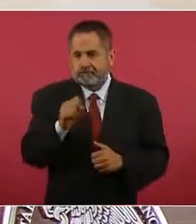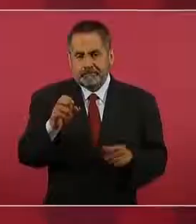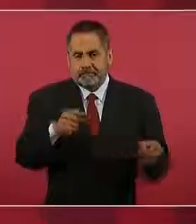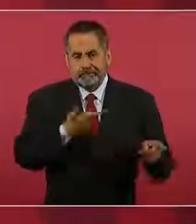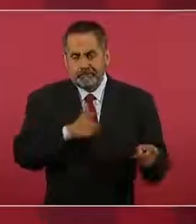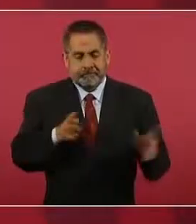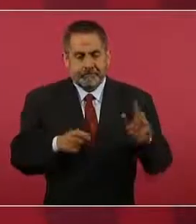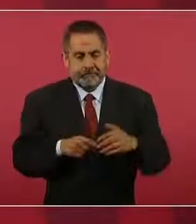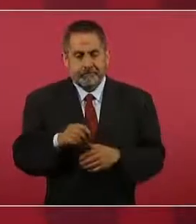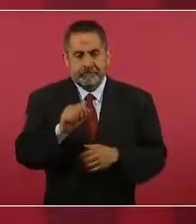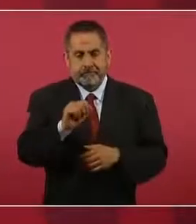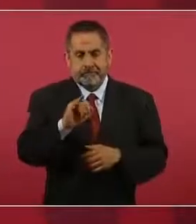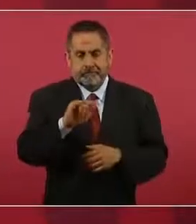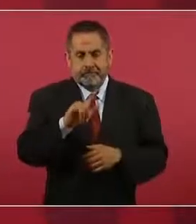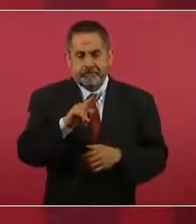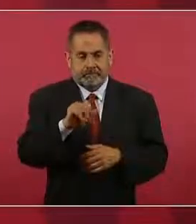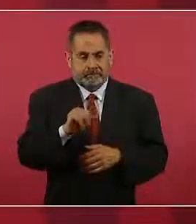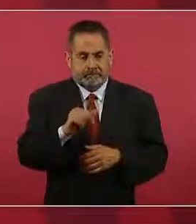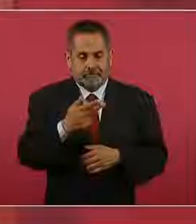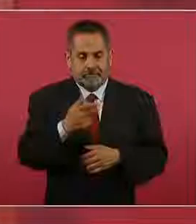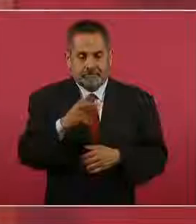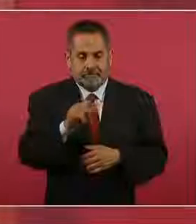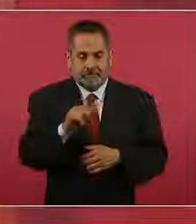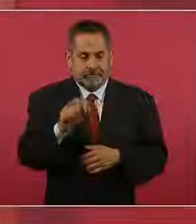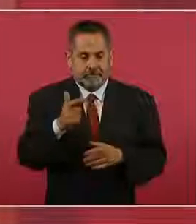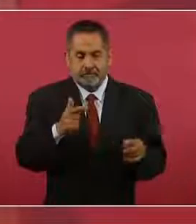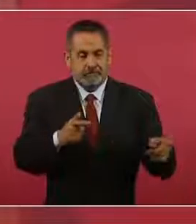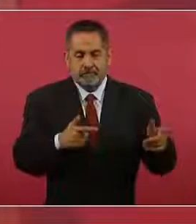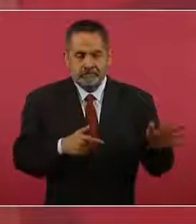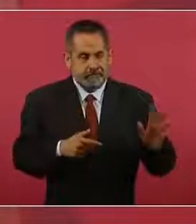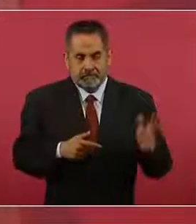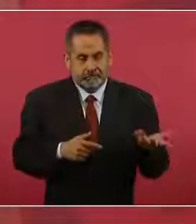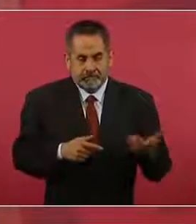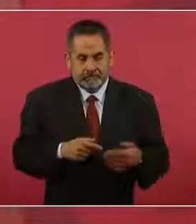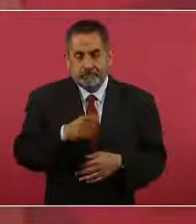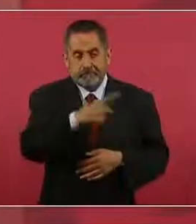Silva Gerson, porque para ellos